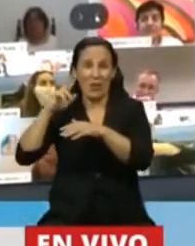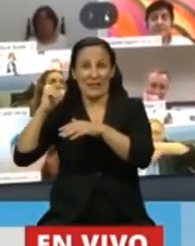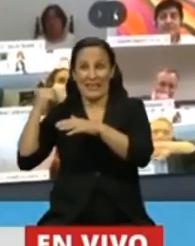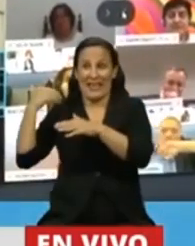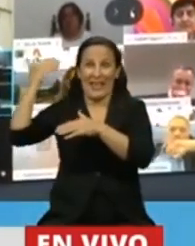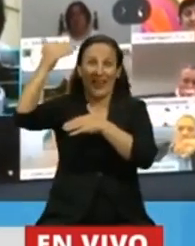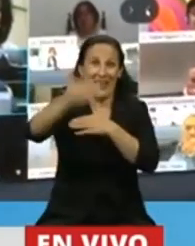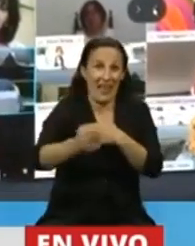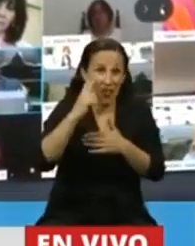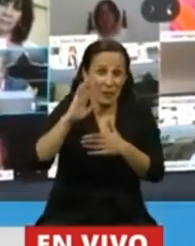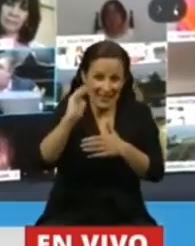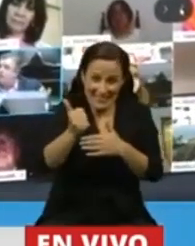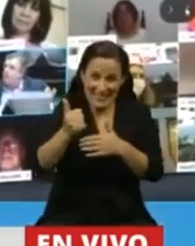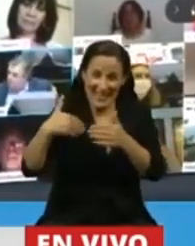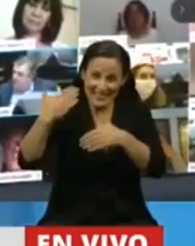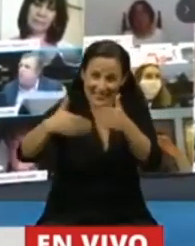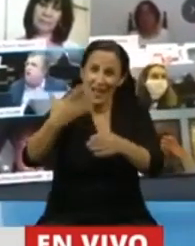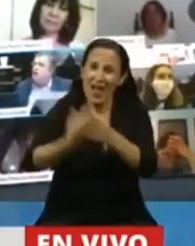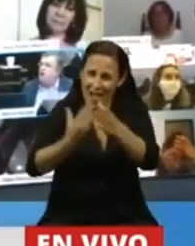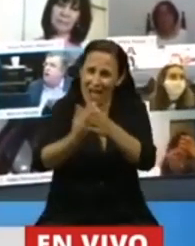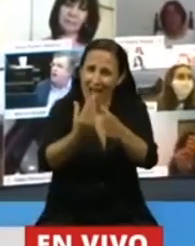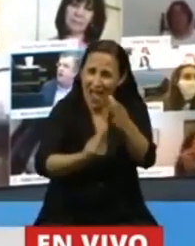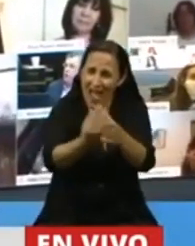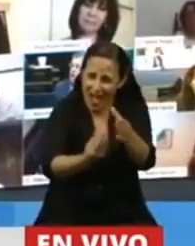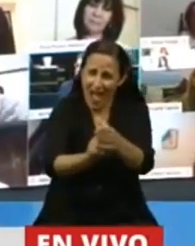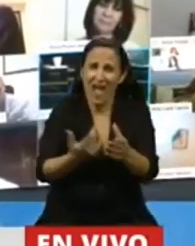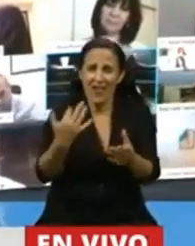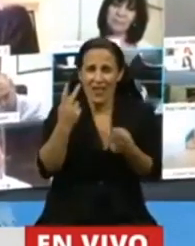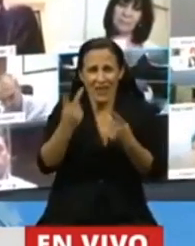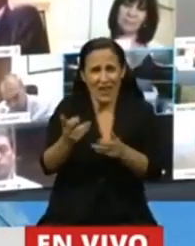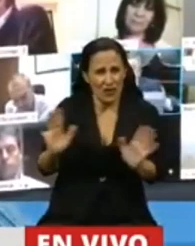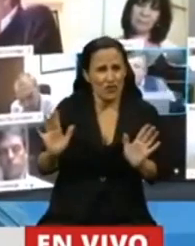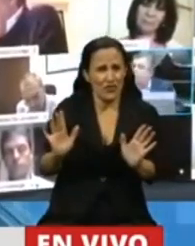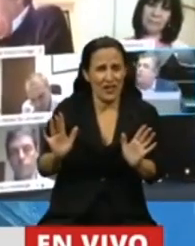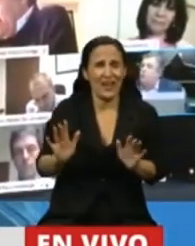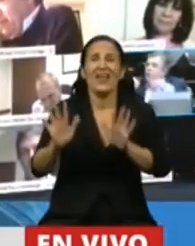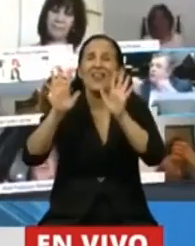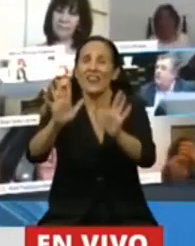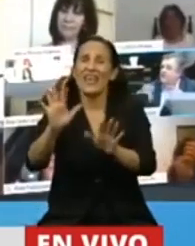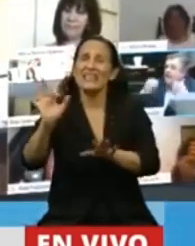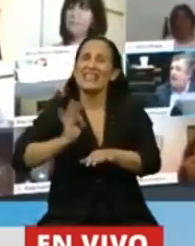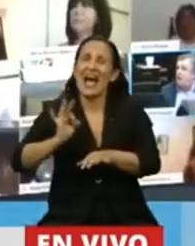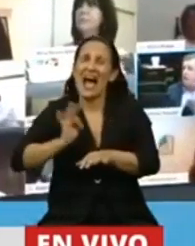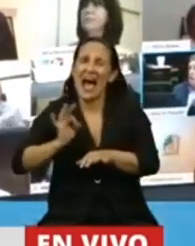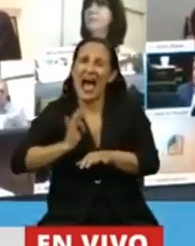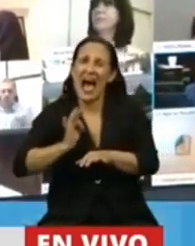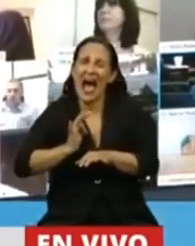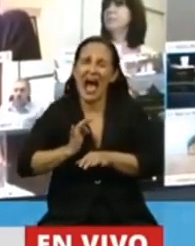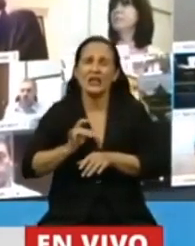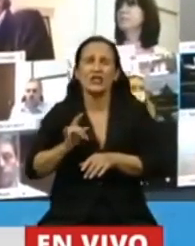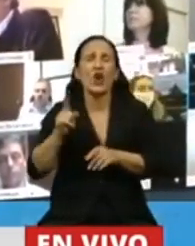cometimos un error y hay que reconocerlo, no hay que sentirlo. Estuvimos 10 años con discrecionalidad del manejo